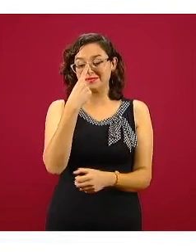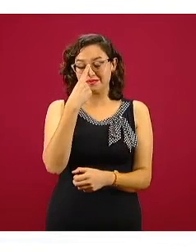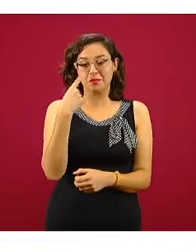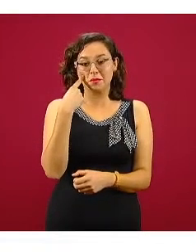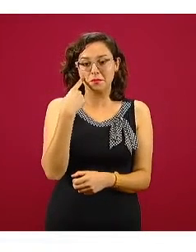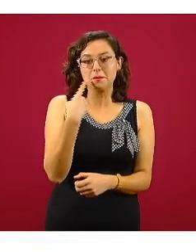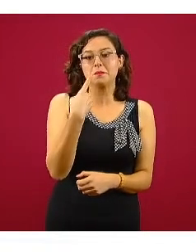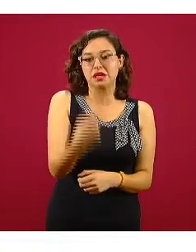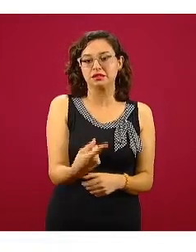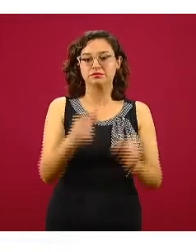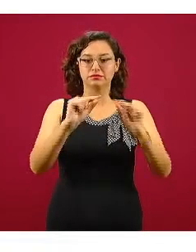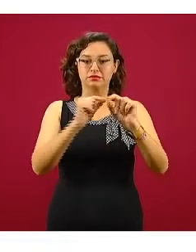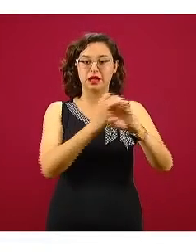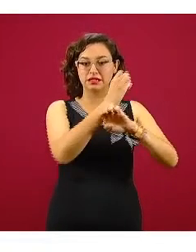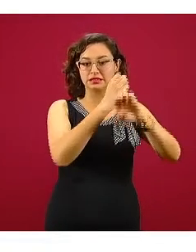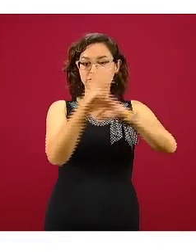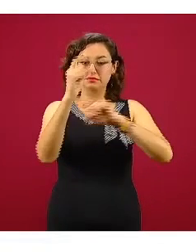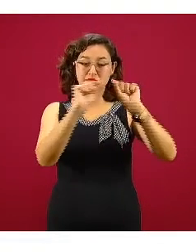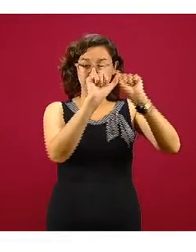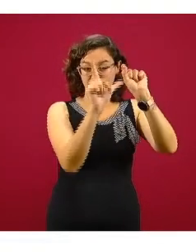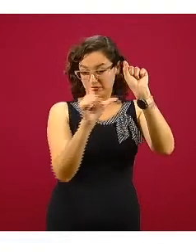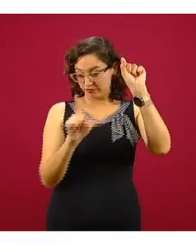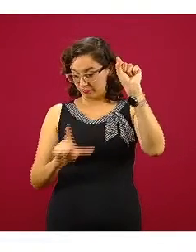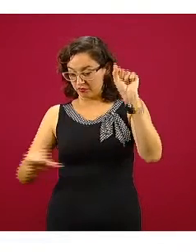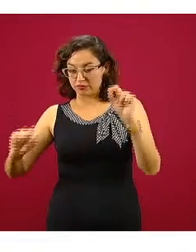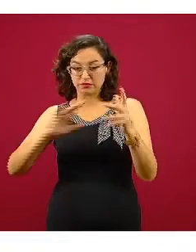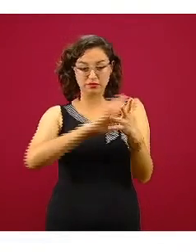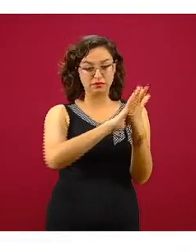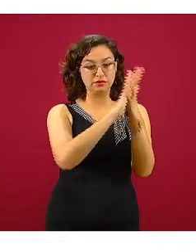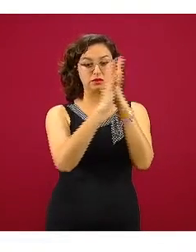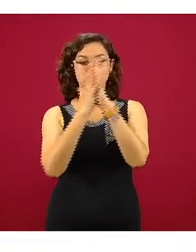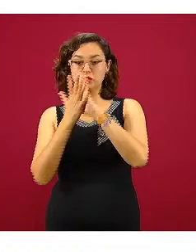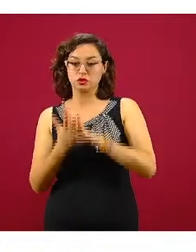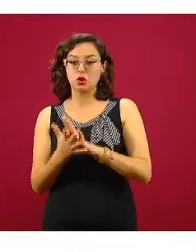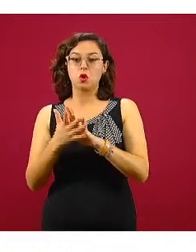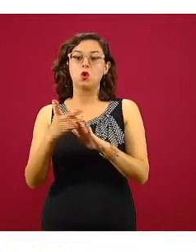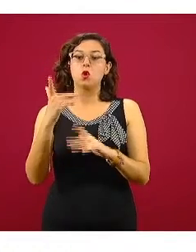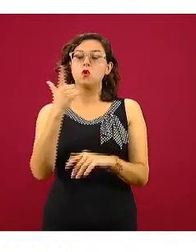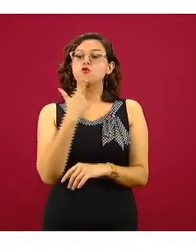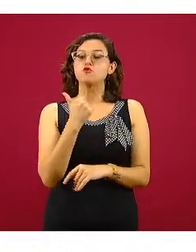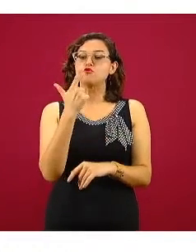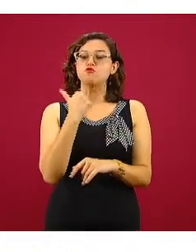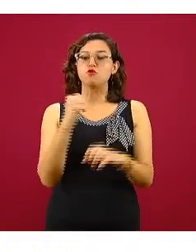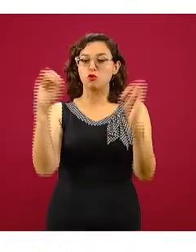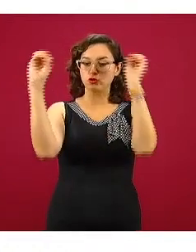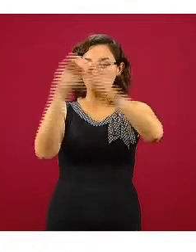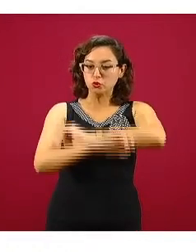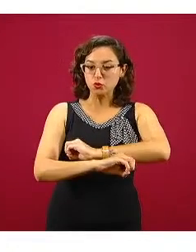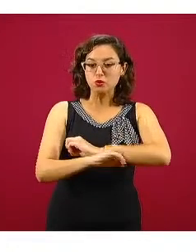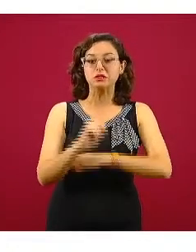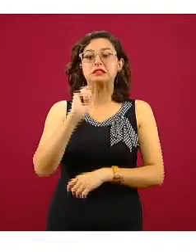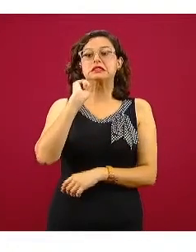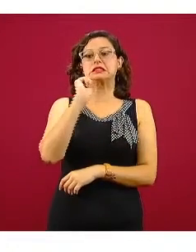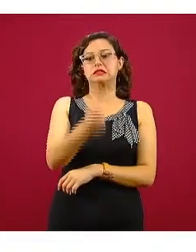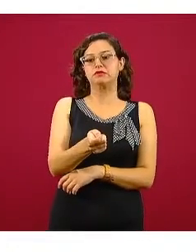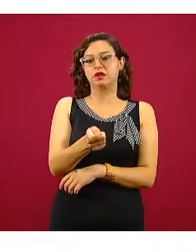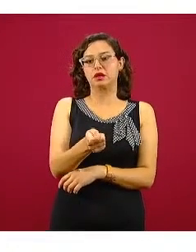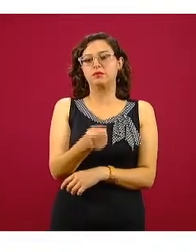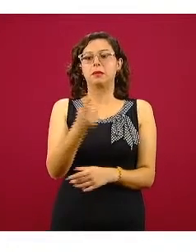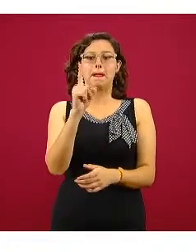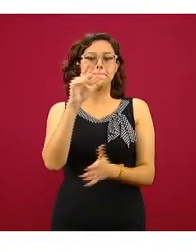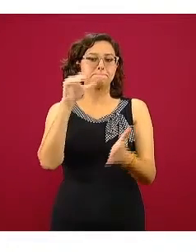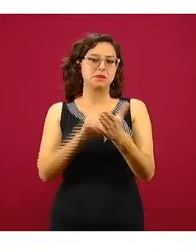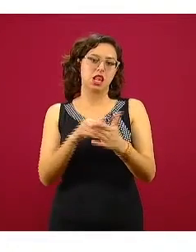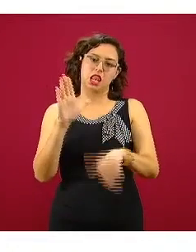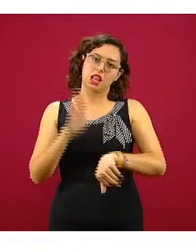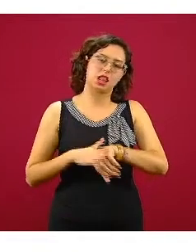más las entidades federativas con este color más oscuro, que representa el estar prácticamente ya por encima de los mil